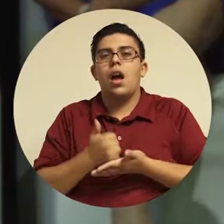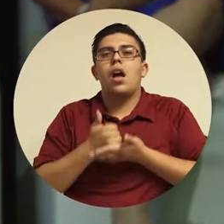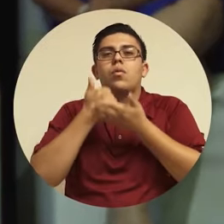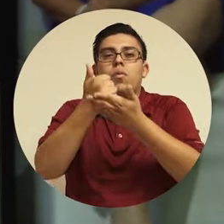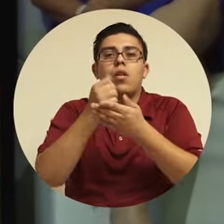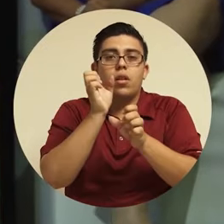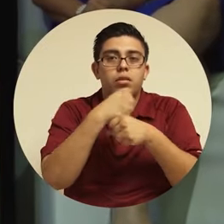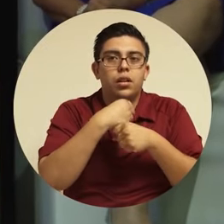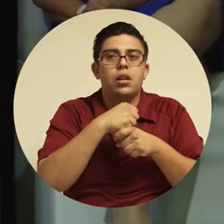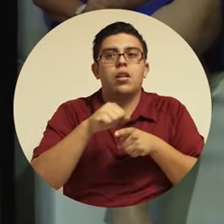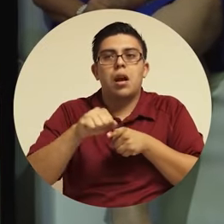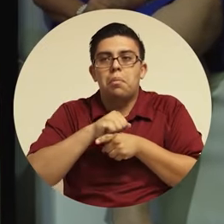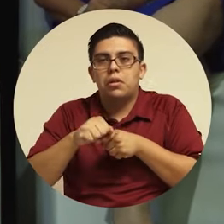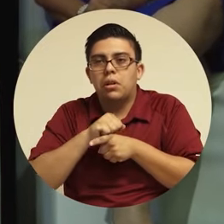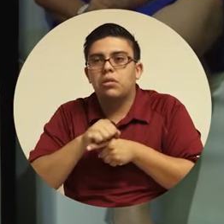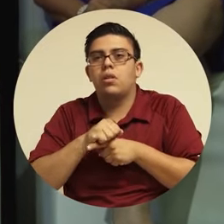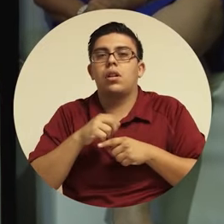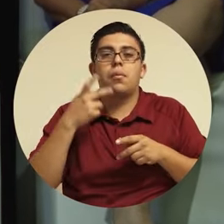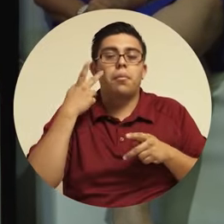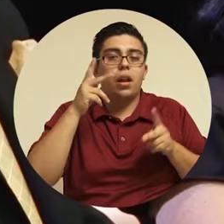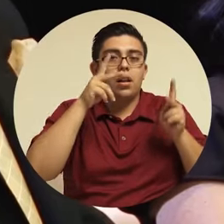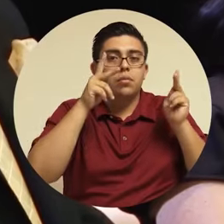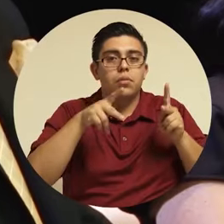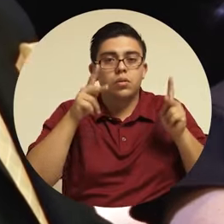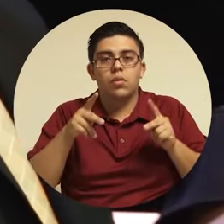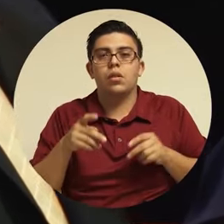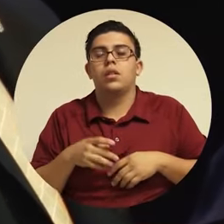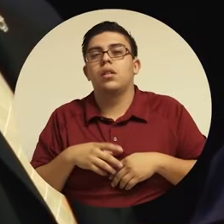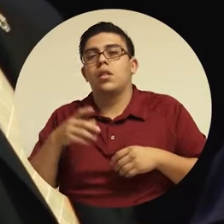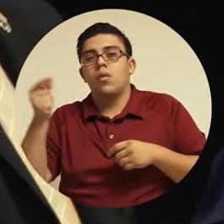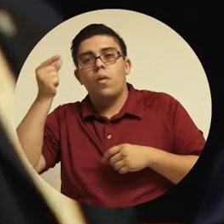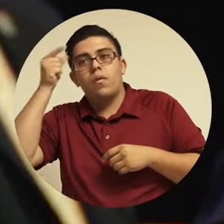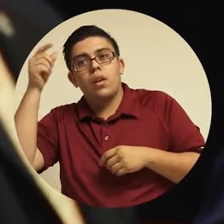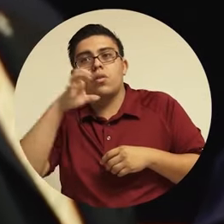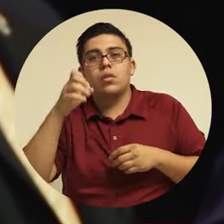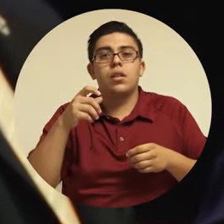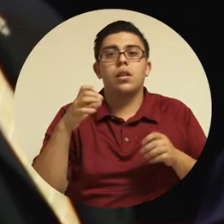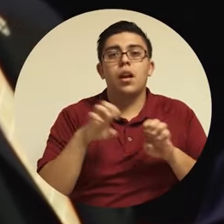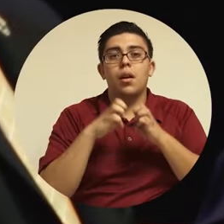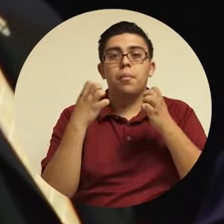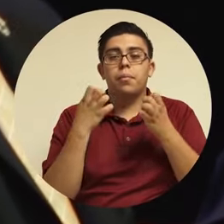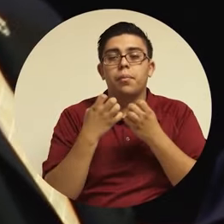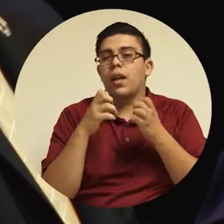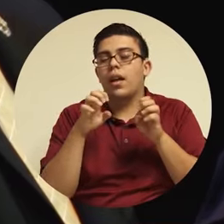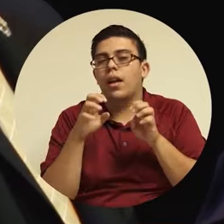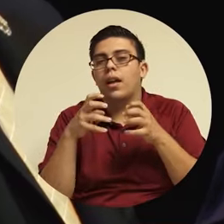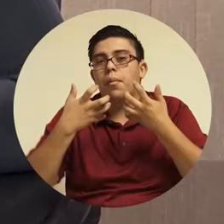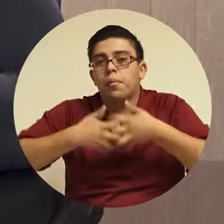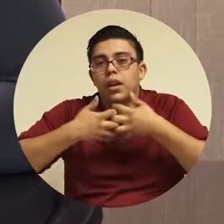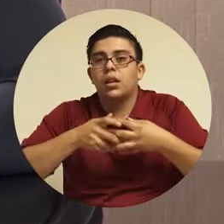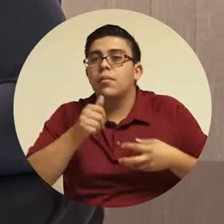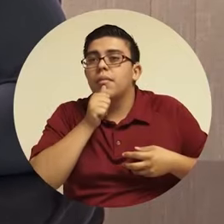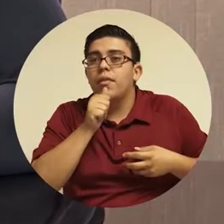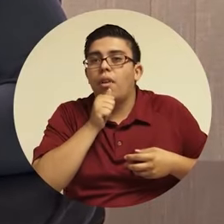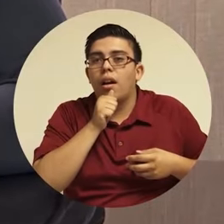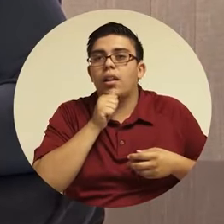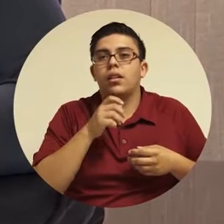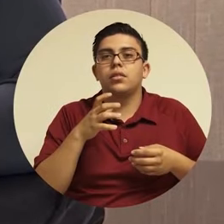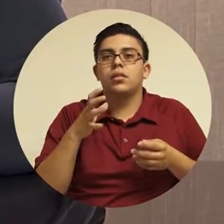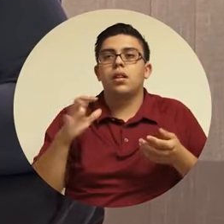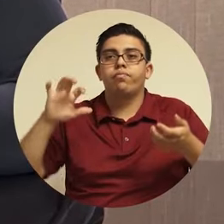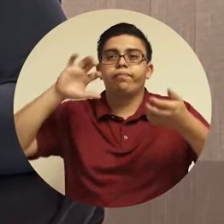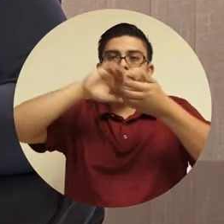Mi DEPLAN trabaja en el contexto de Tejiendo Desarrollo, generando capacidades para que actores públicos y actores privados de manera